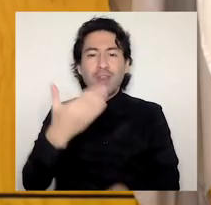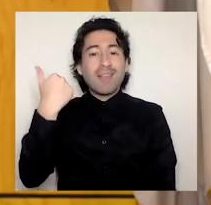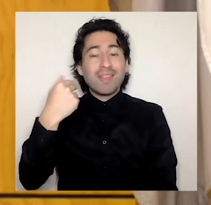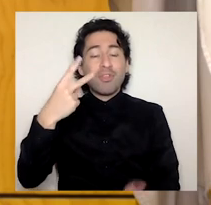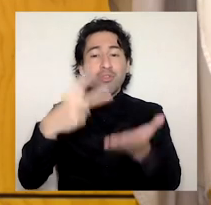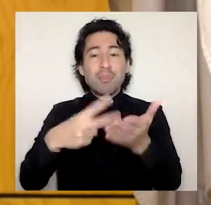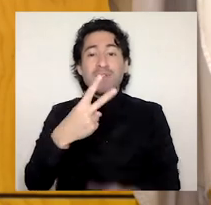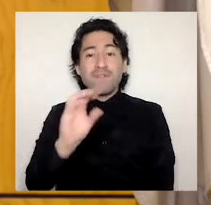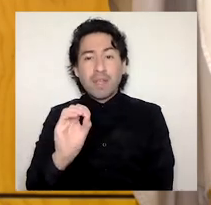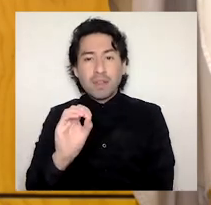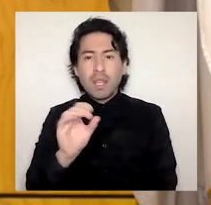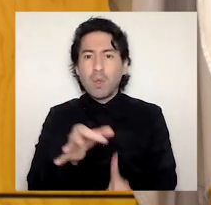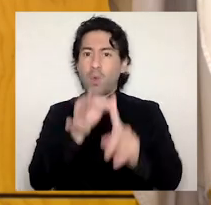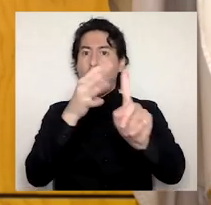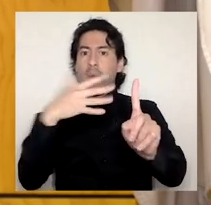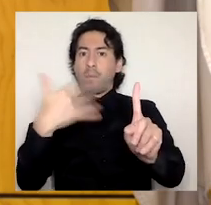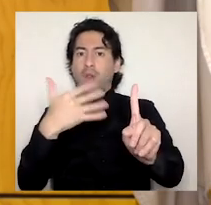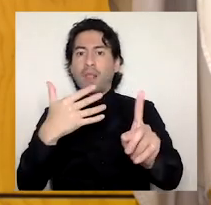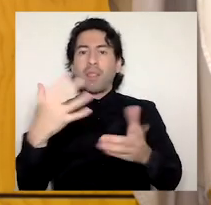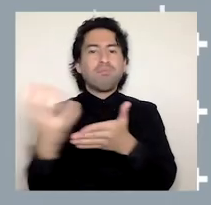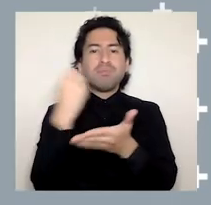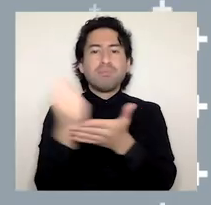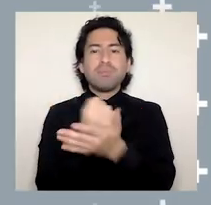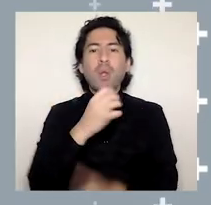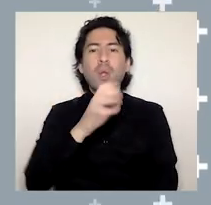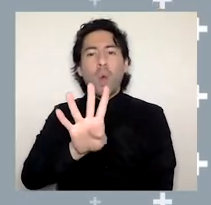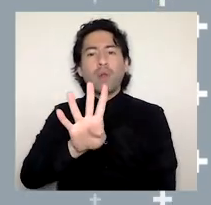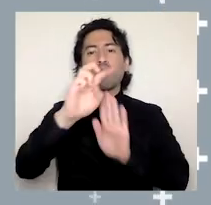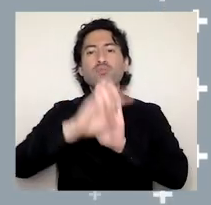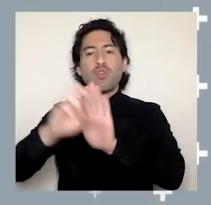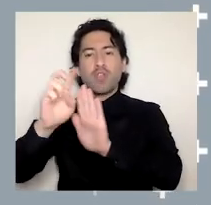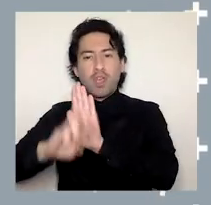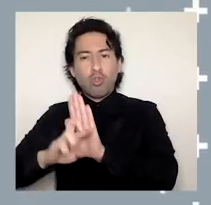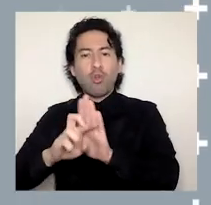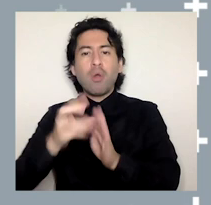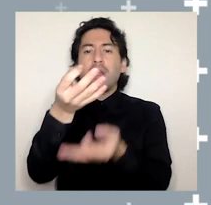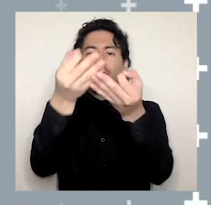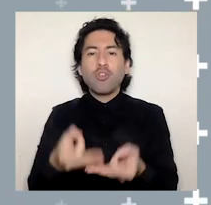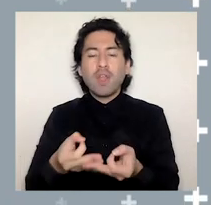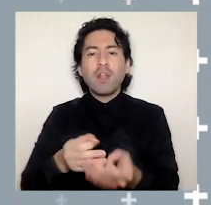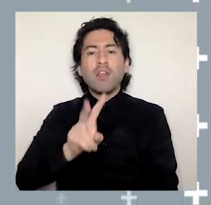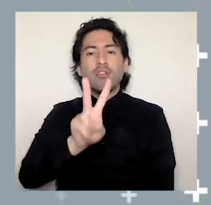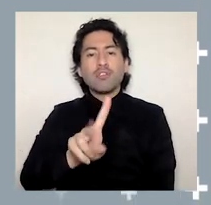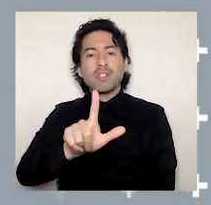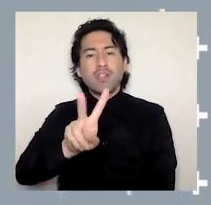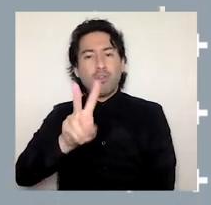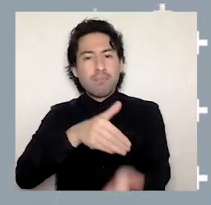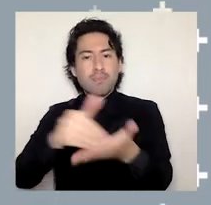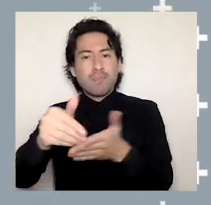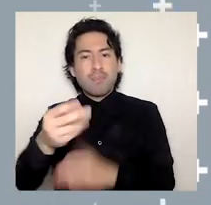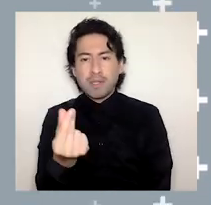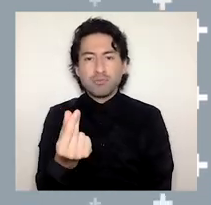se destaca la adjudicación de cuatro proyectos FONDEF por un monto total de 272 millones de pesos